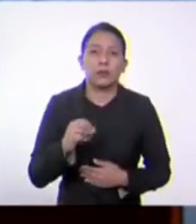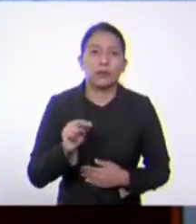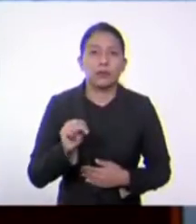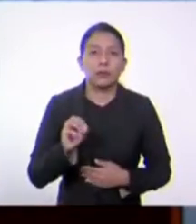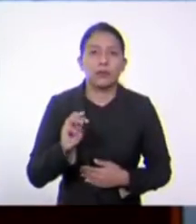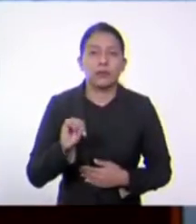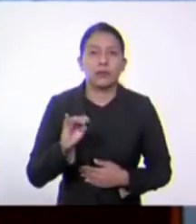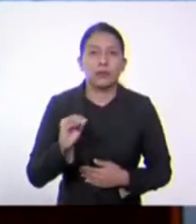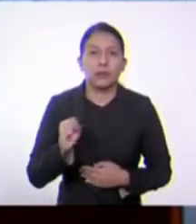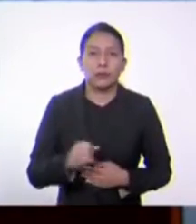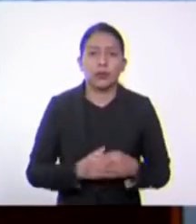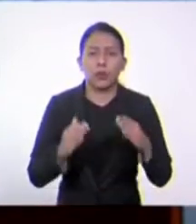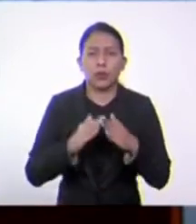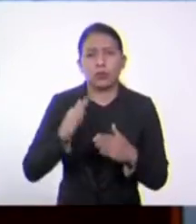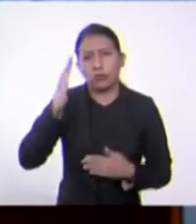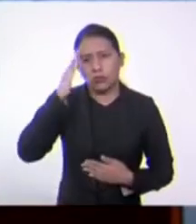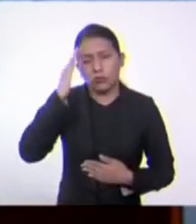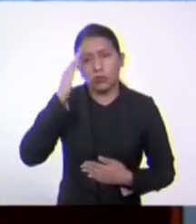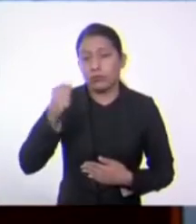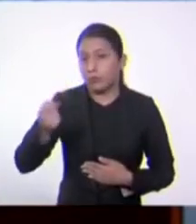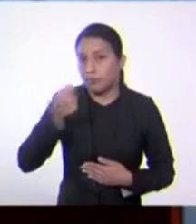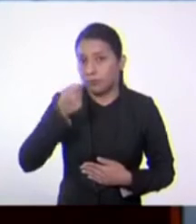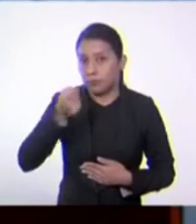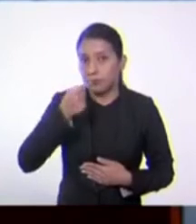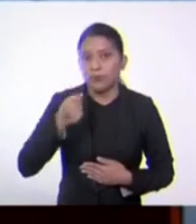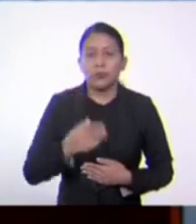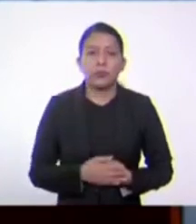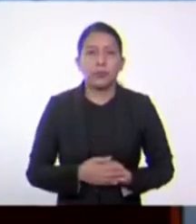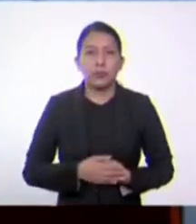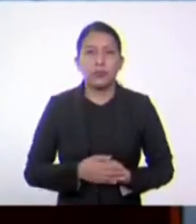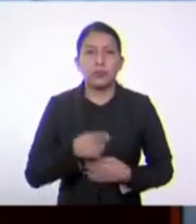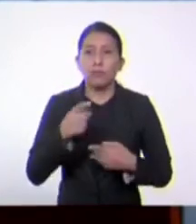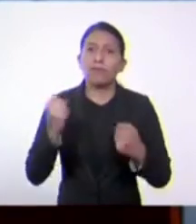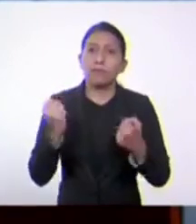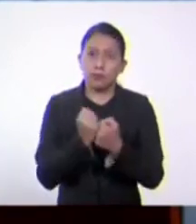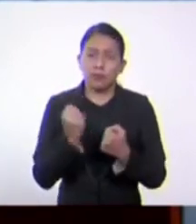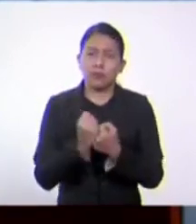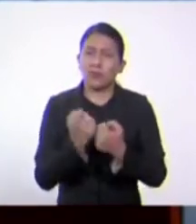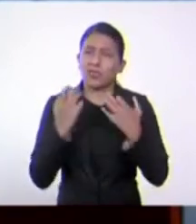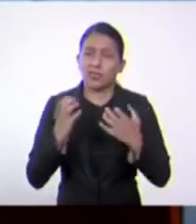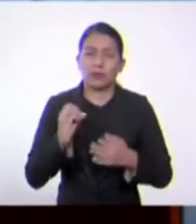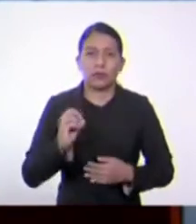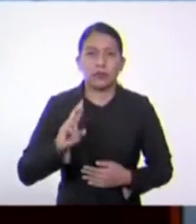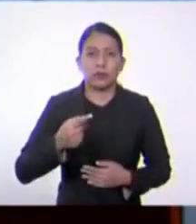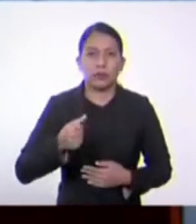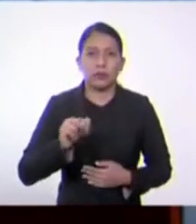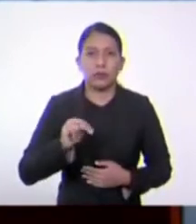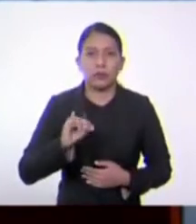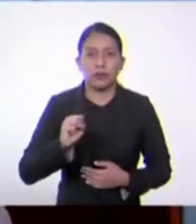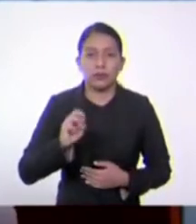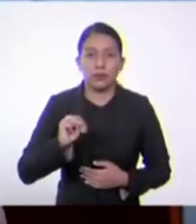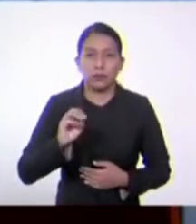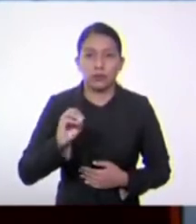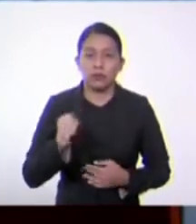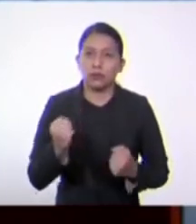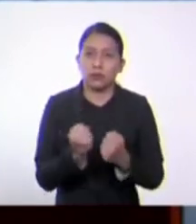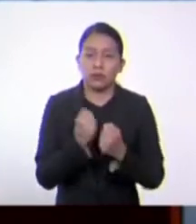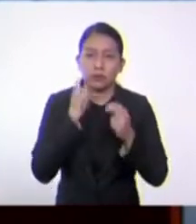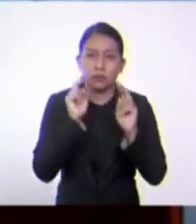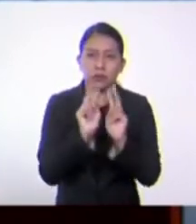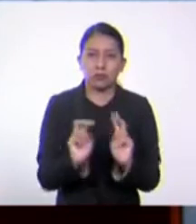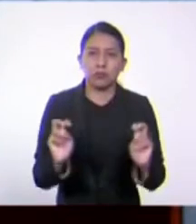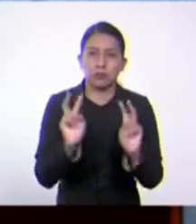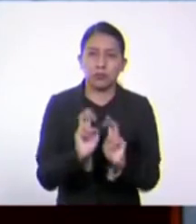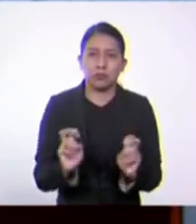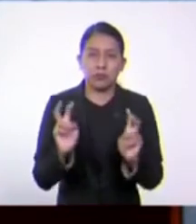También conocemos que la medicina se auxilia de muchos organismos para poder hacer experimentos